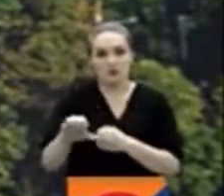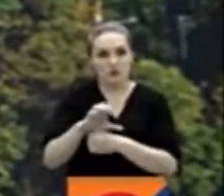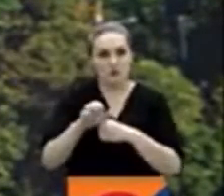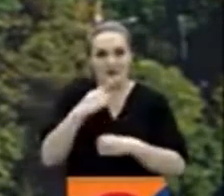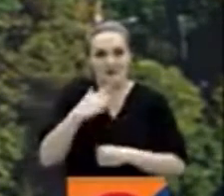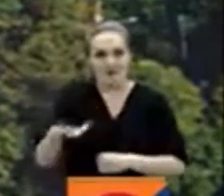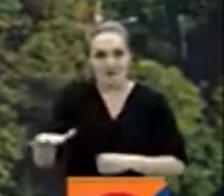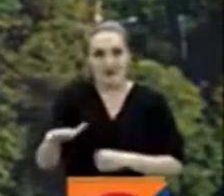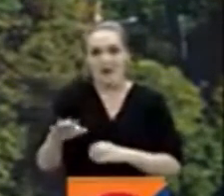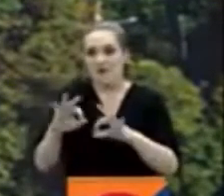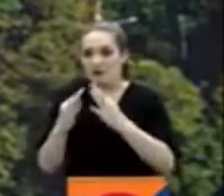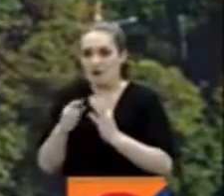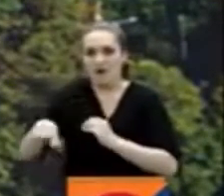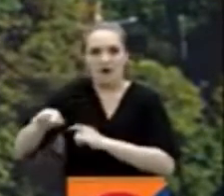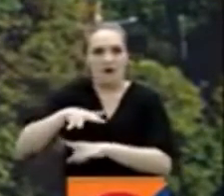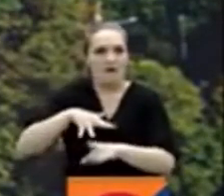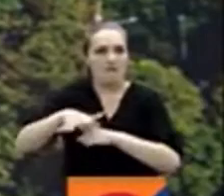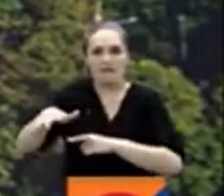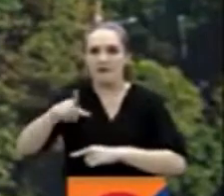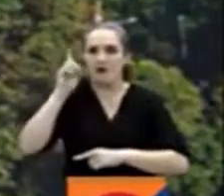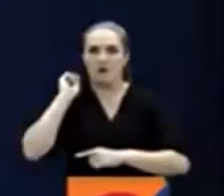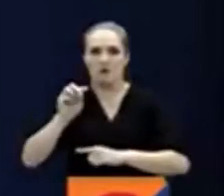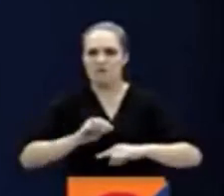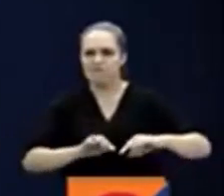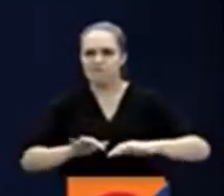Más información en el siguiente Panorama Nacional.